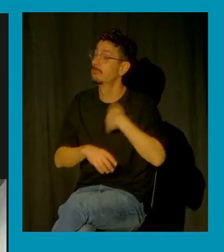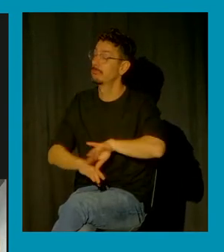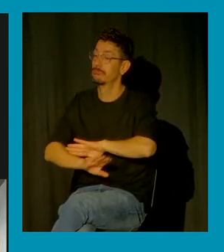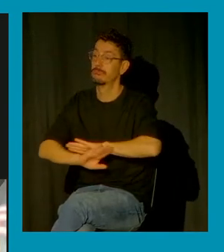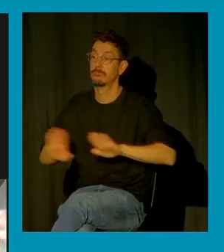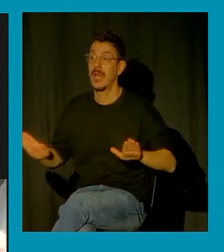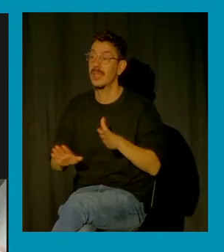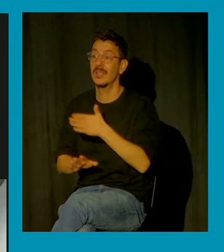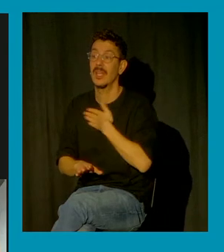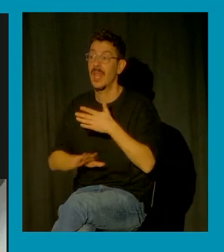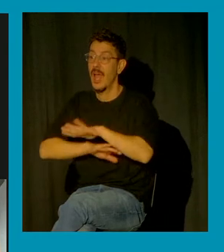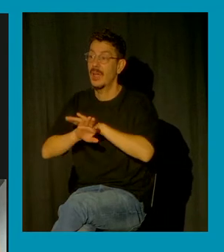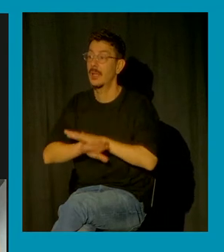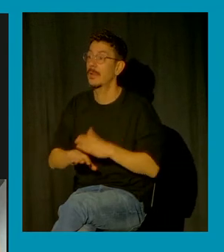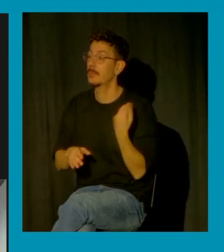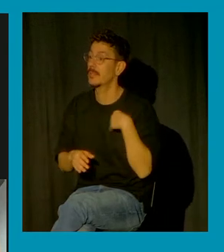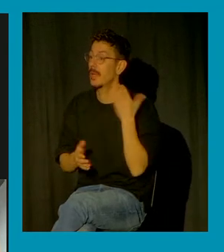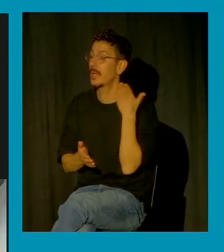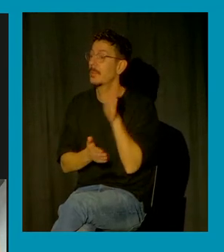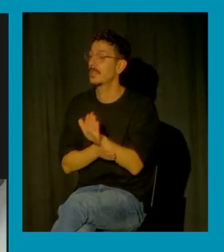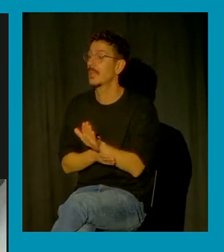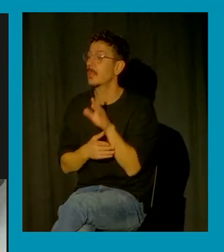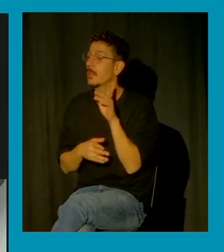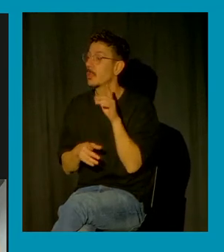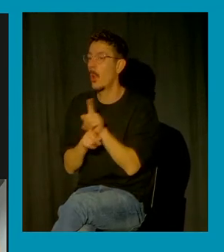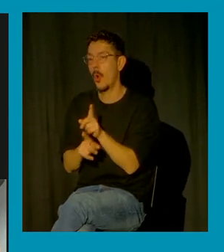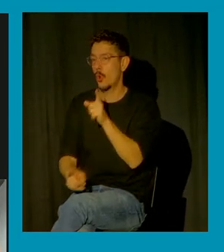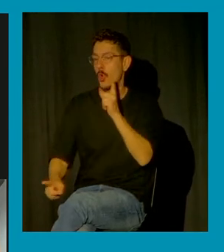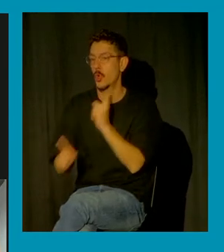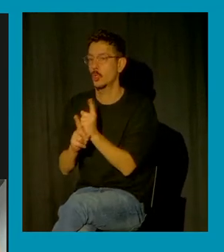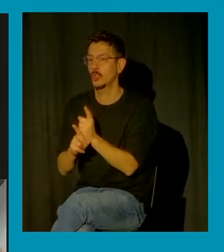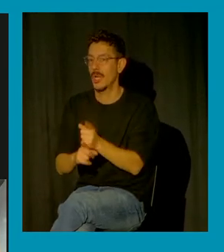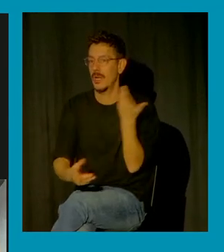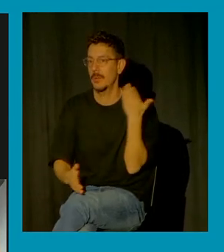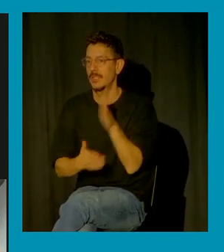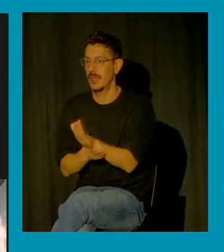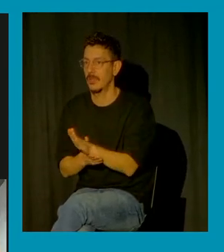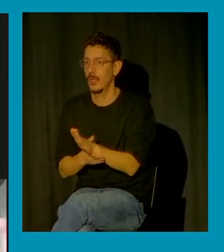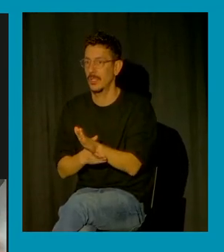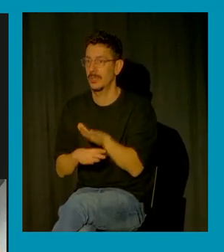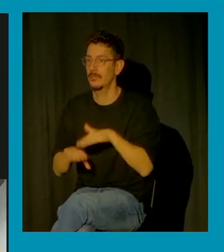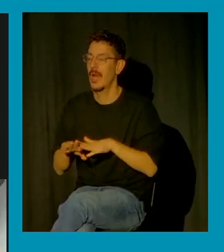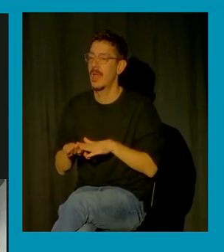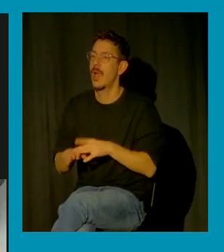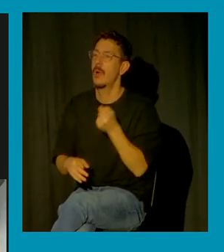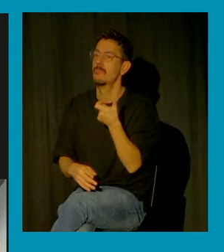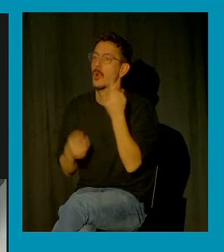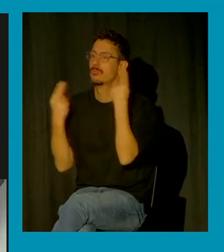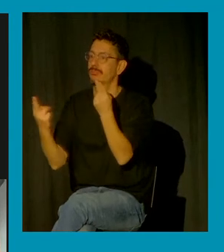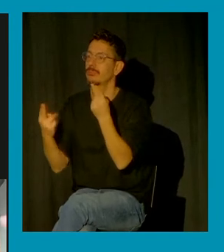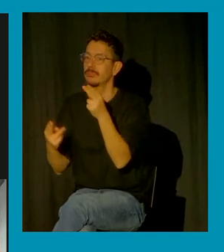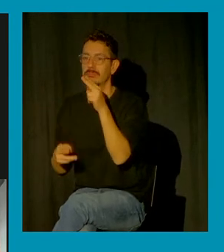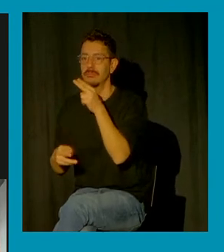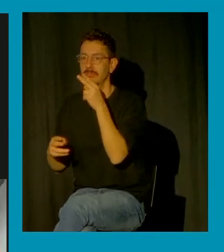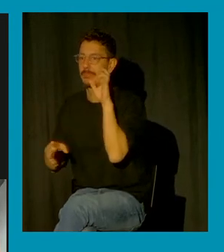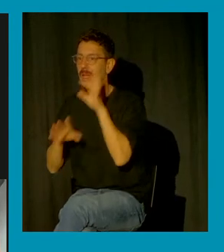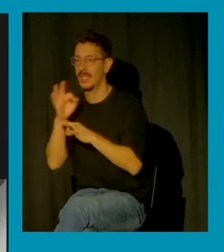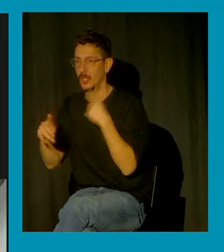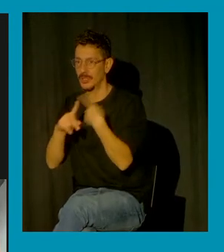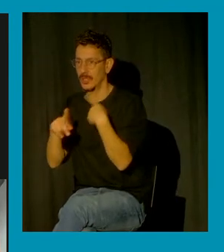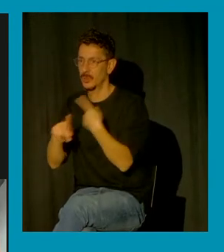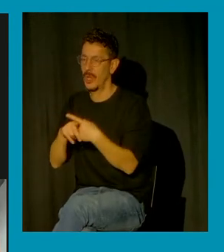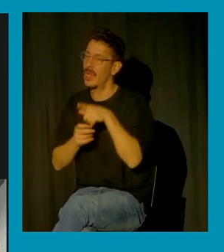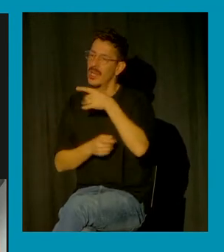acabar con estas representaciones o con estas contrarrepresentaciones al peligro sexual que han existido histéricamente desde Caraballo hasta Artemisia